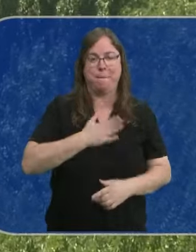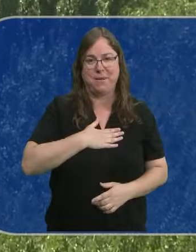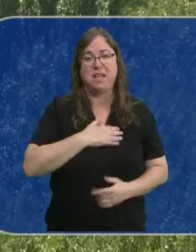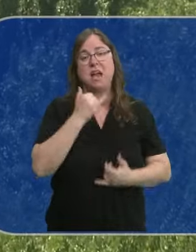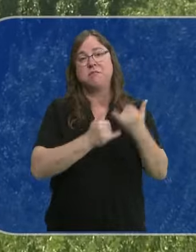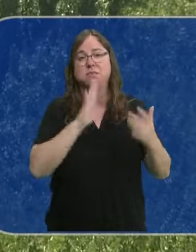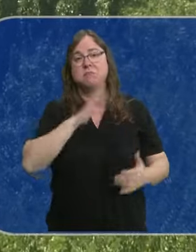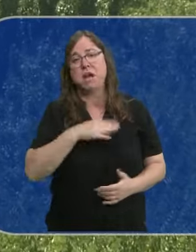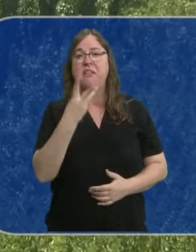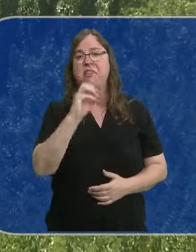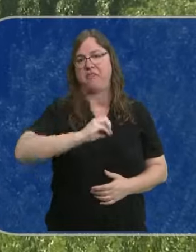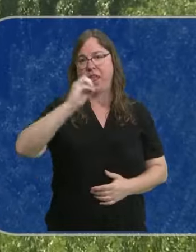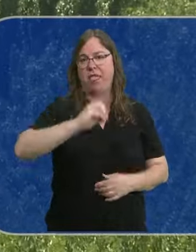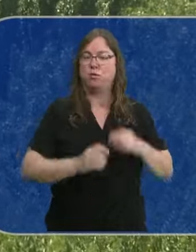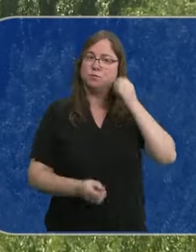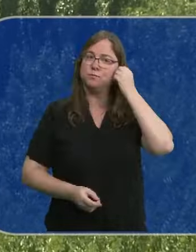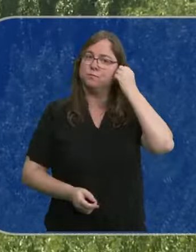y nos quedaremos alrededor de los 30.